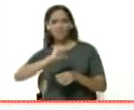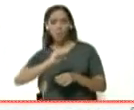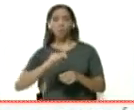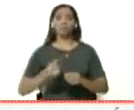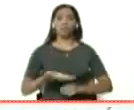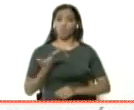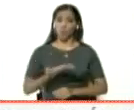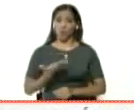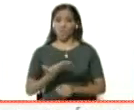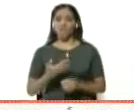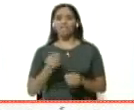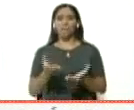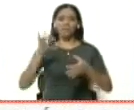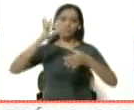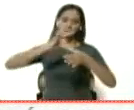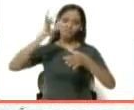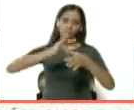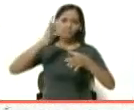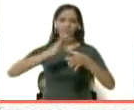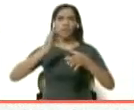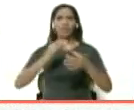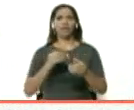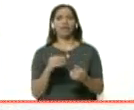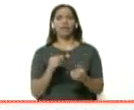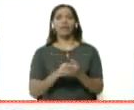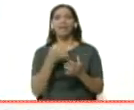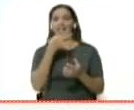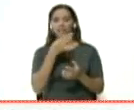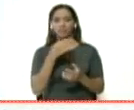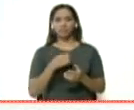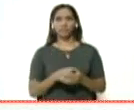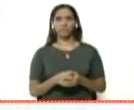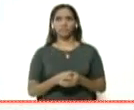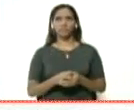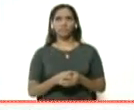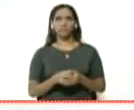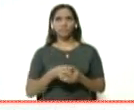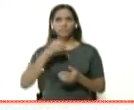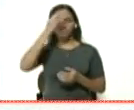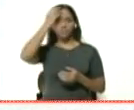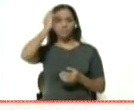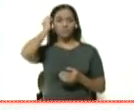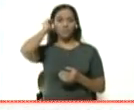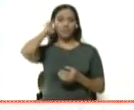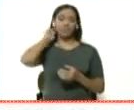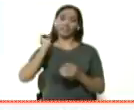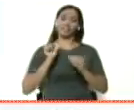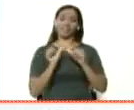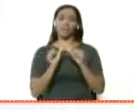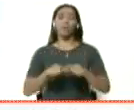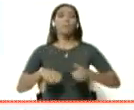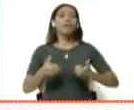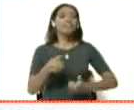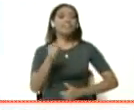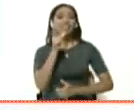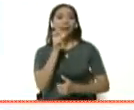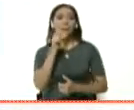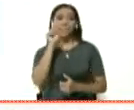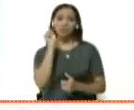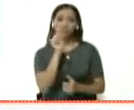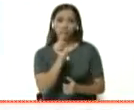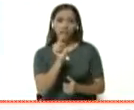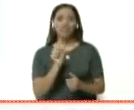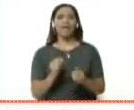también a beber infusiones de malojillo, acetaminopén. Y seguimos con más. Y ahora, ¿qué le preguntarías a nuestro